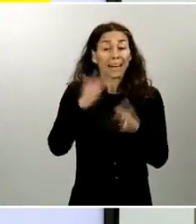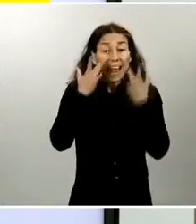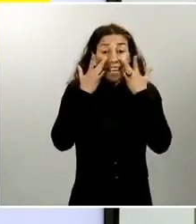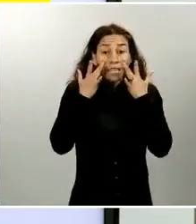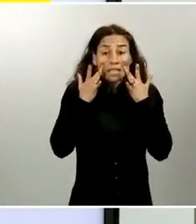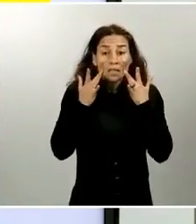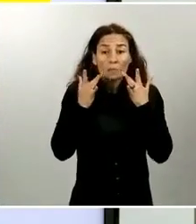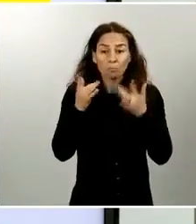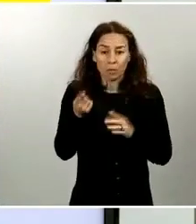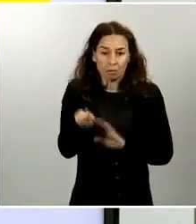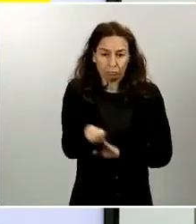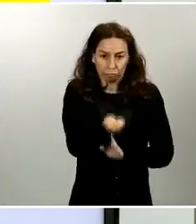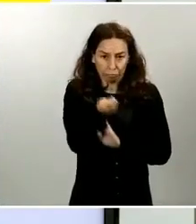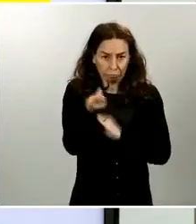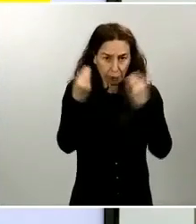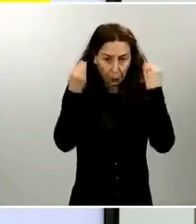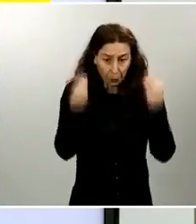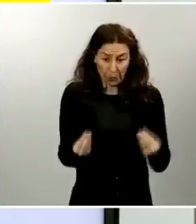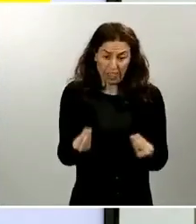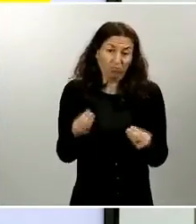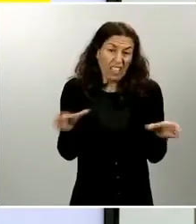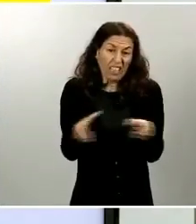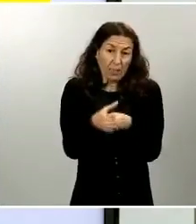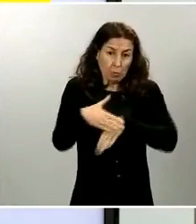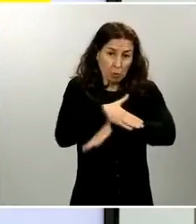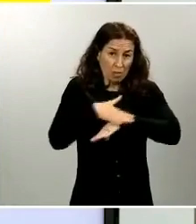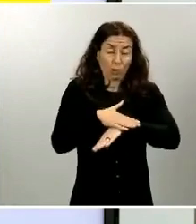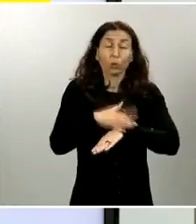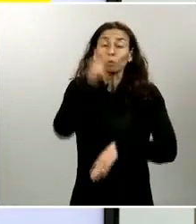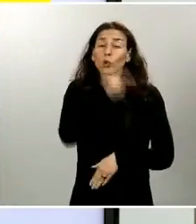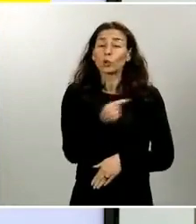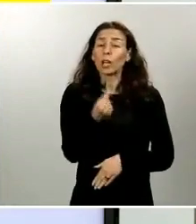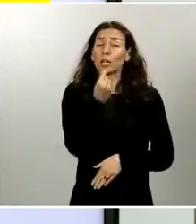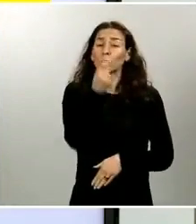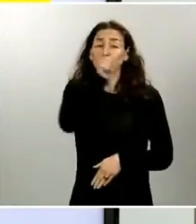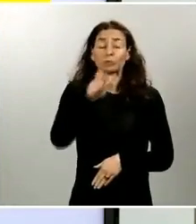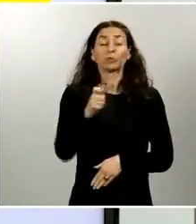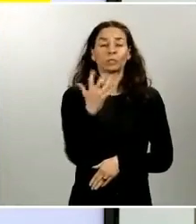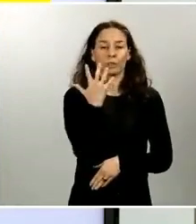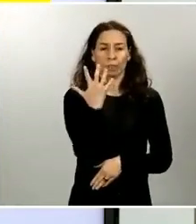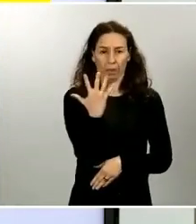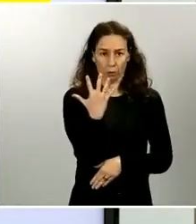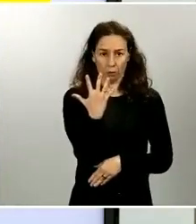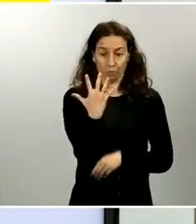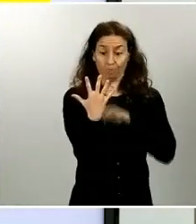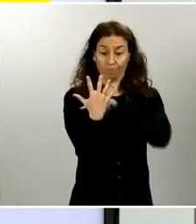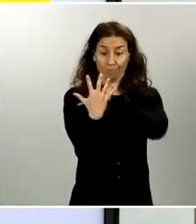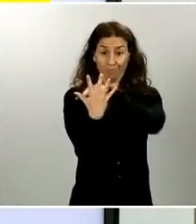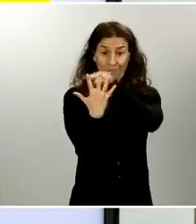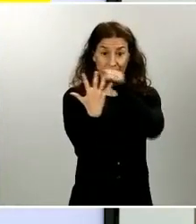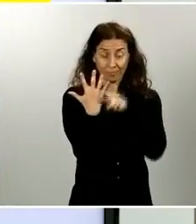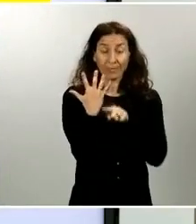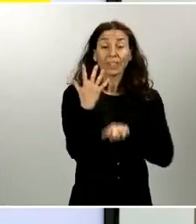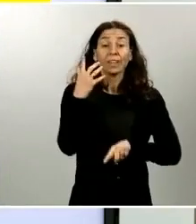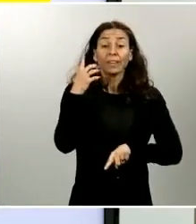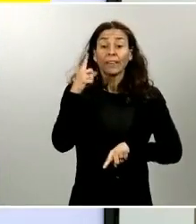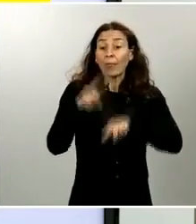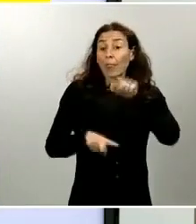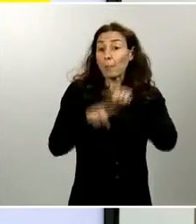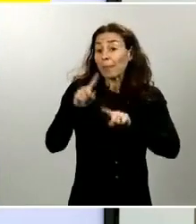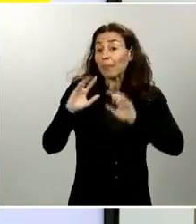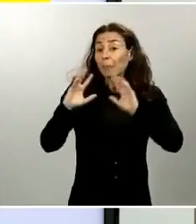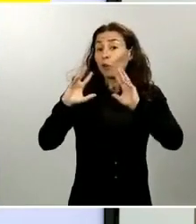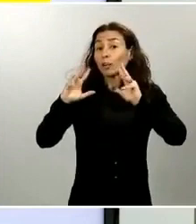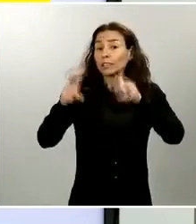equipo básico, consiste en cinco personas y, dependiendo del tamaño de esa residencia,